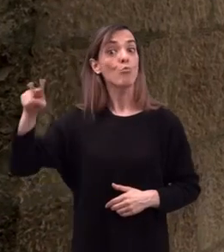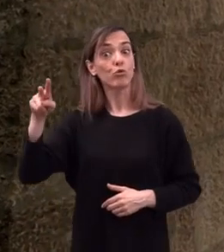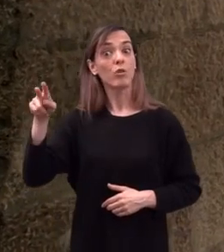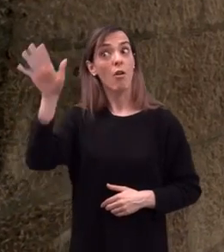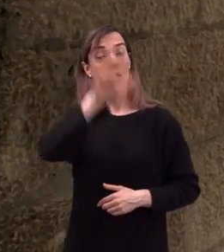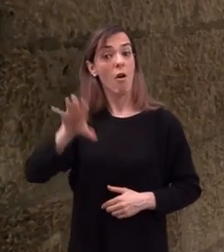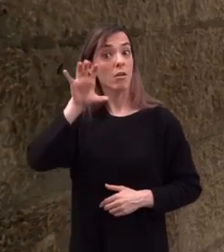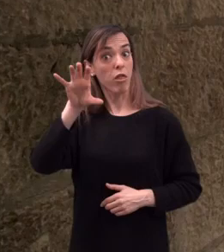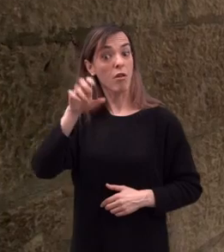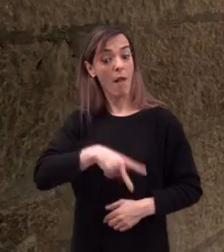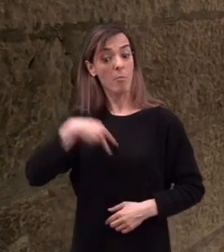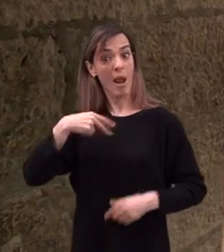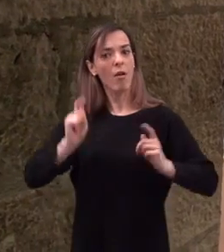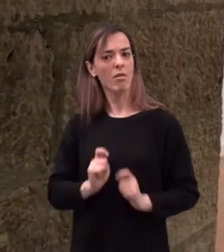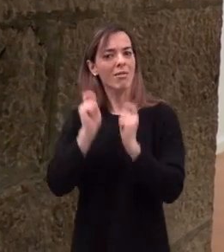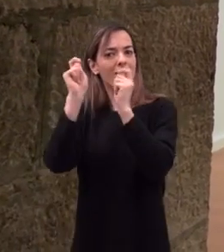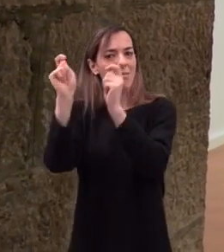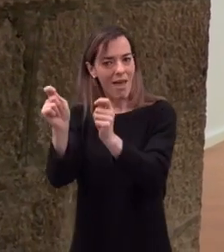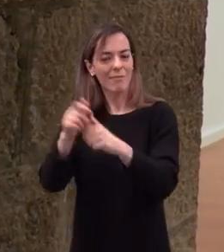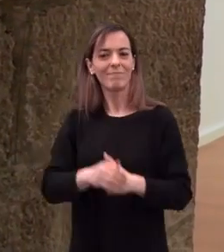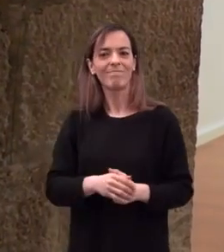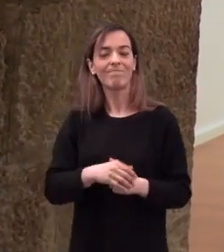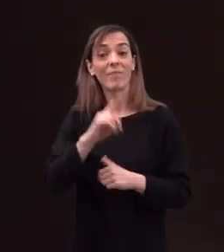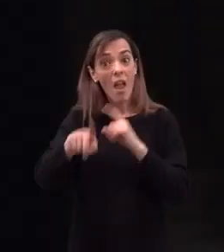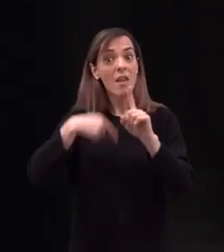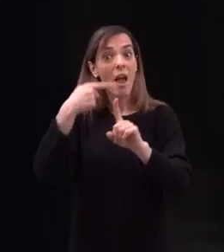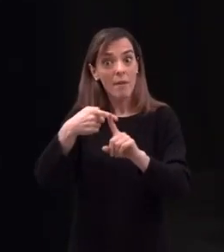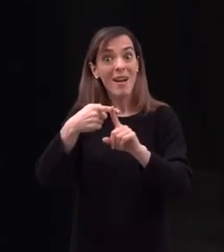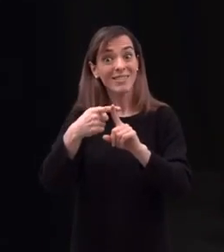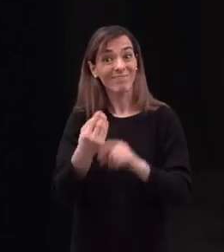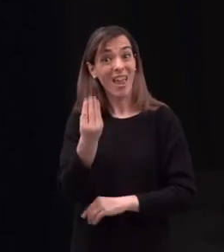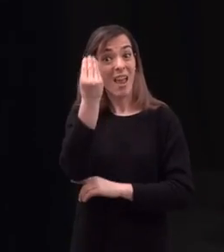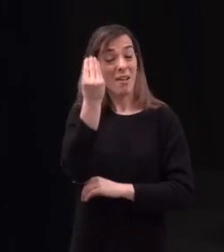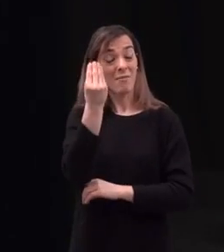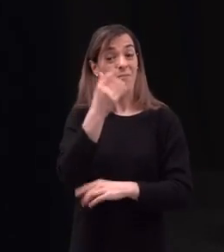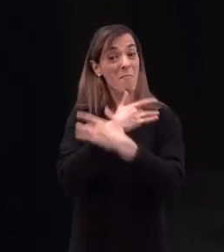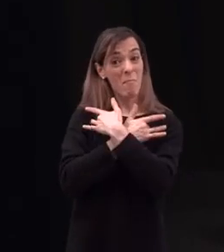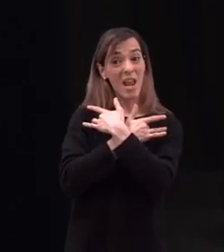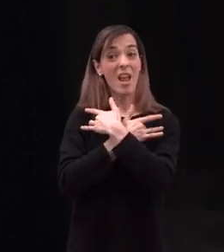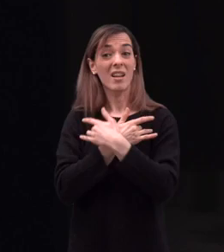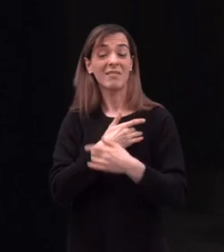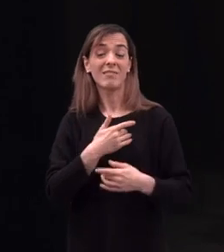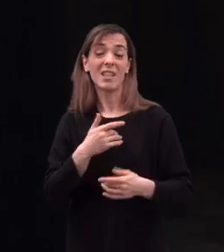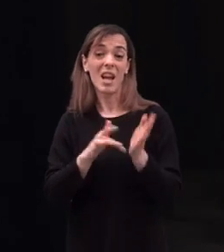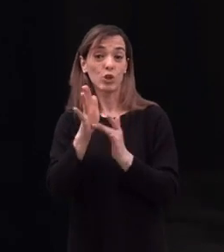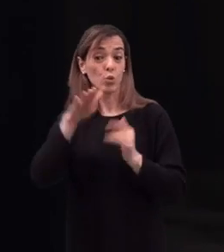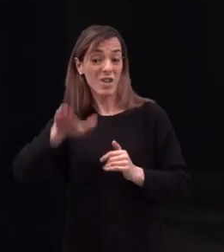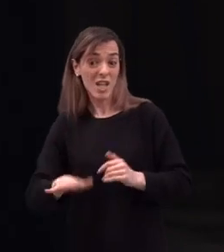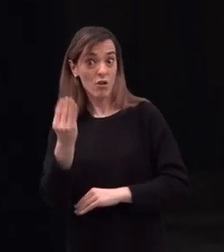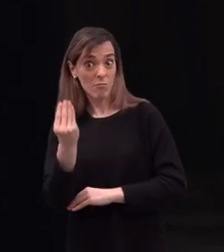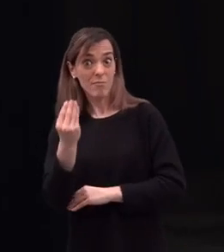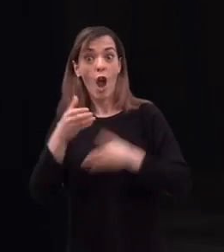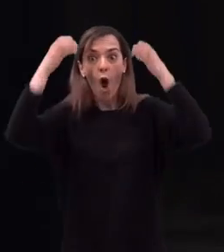Depositados por el Museo Nacional del Prado y las coronas de Nuestra Señora y Jesús Niño.